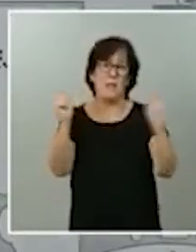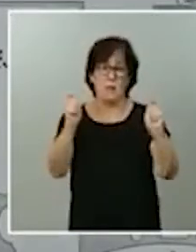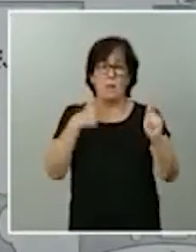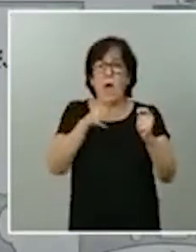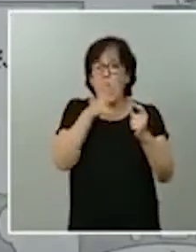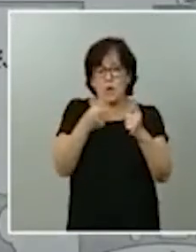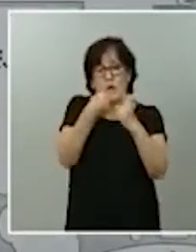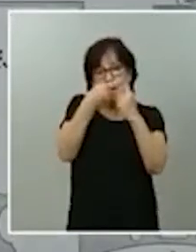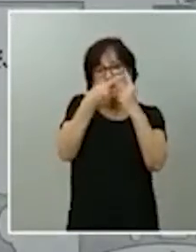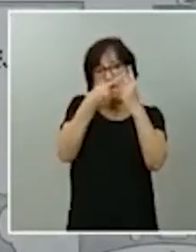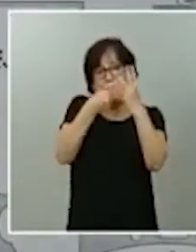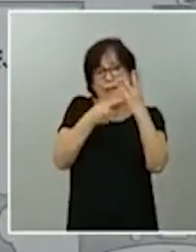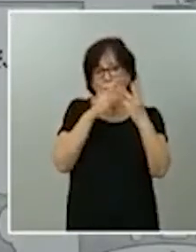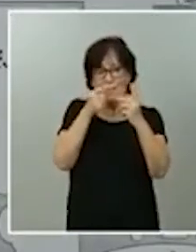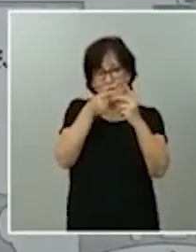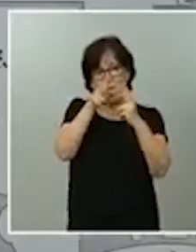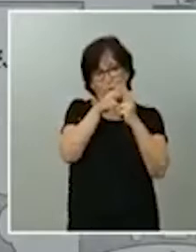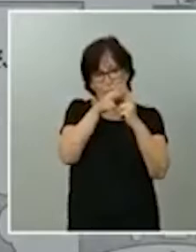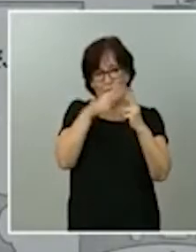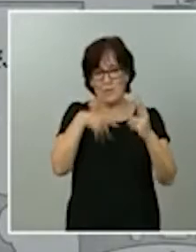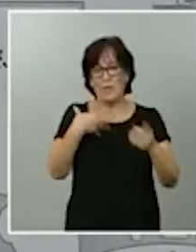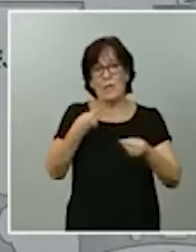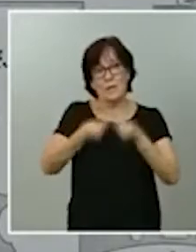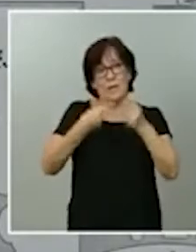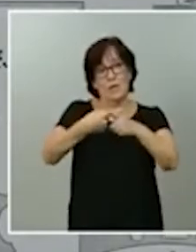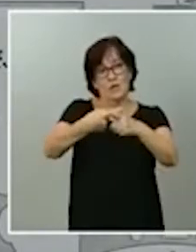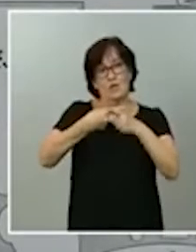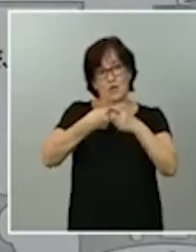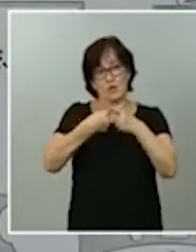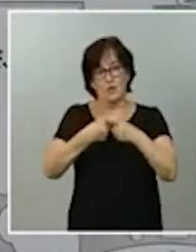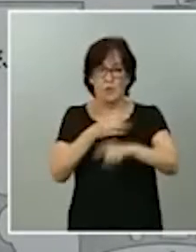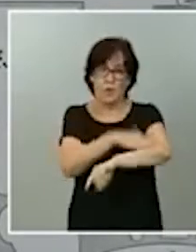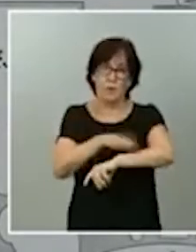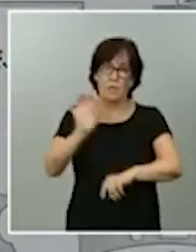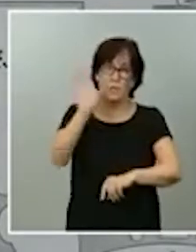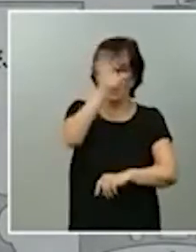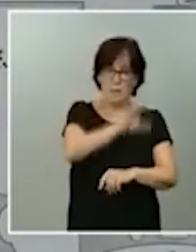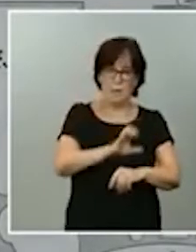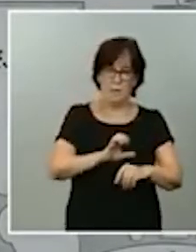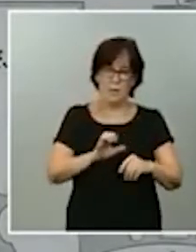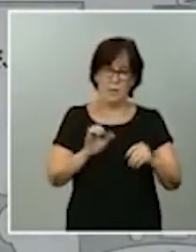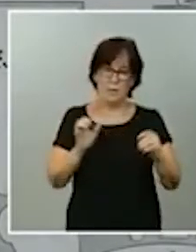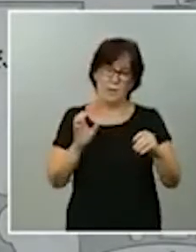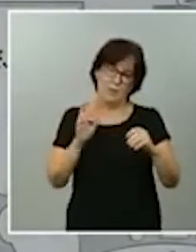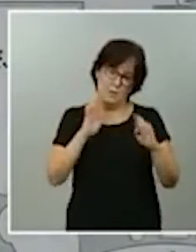estamos reforzando esa cogobernanza en el seno del Consejo Interterritorial de Sanidad.